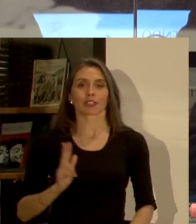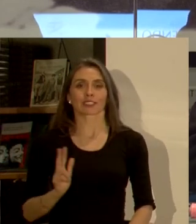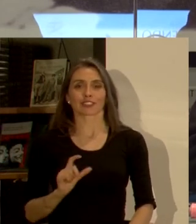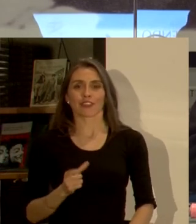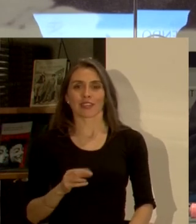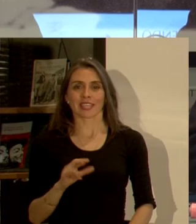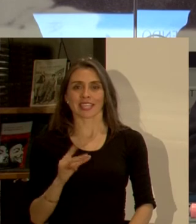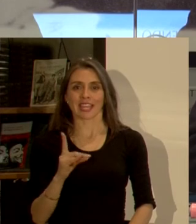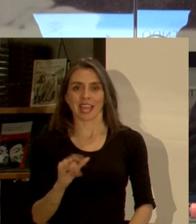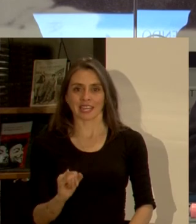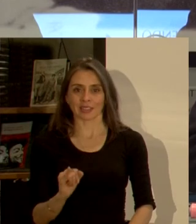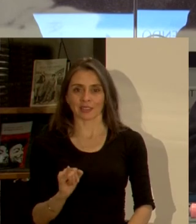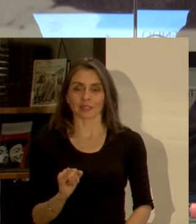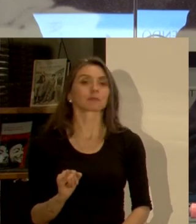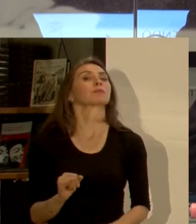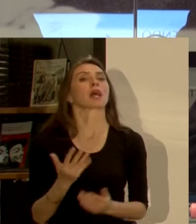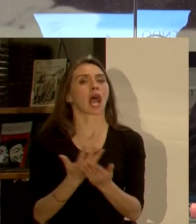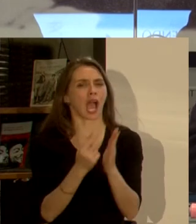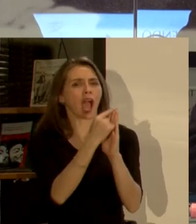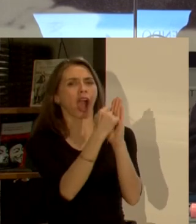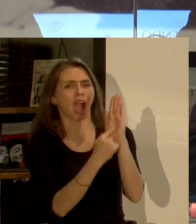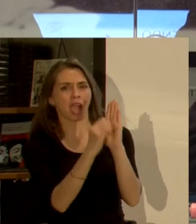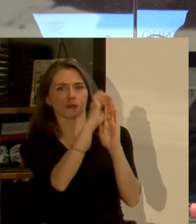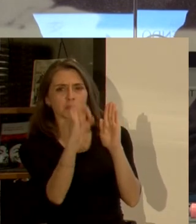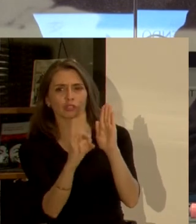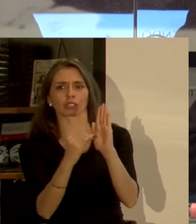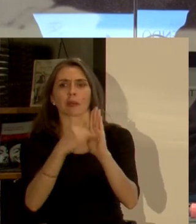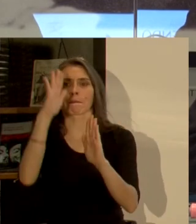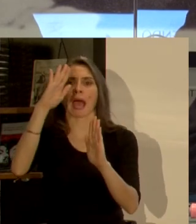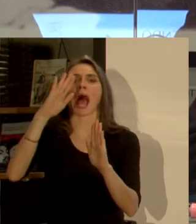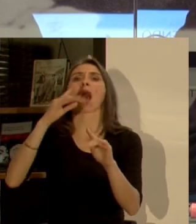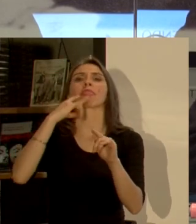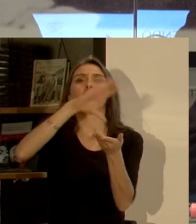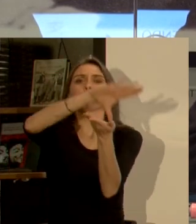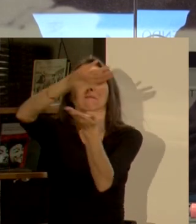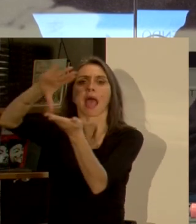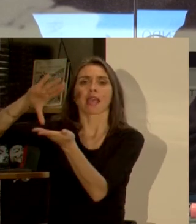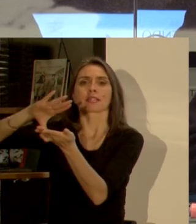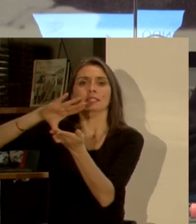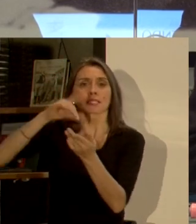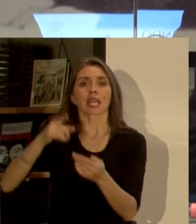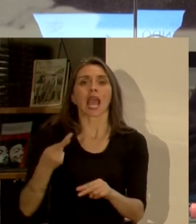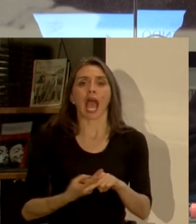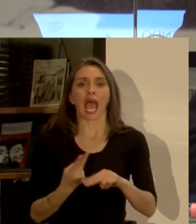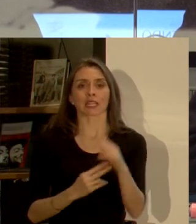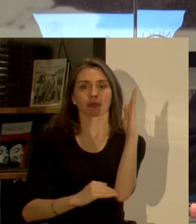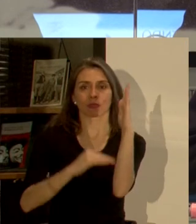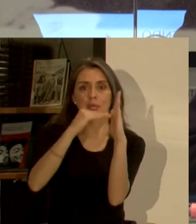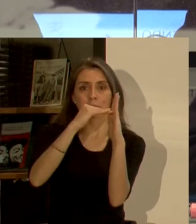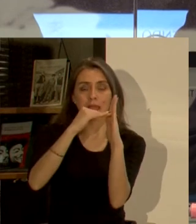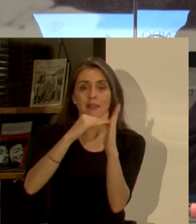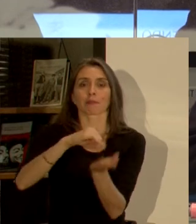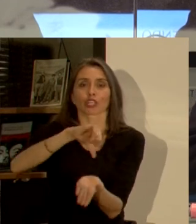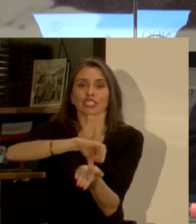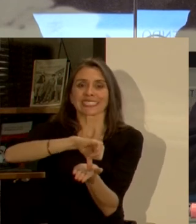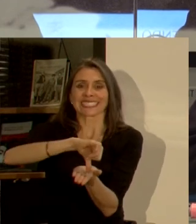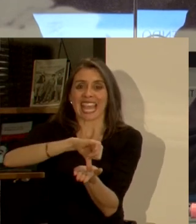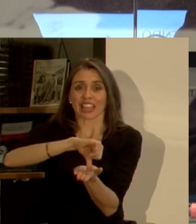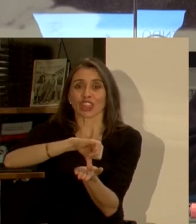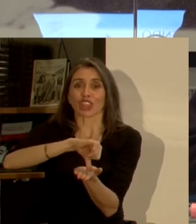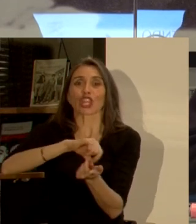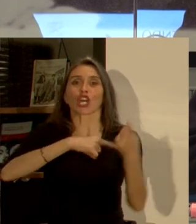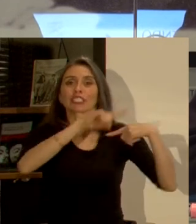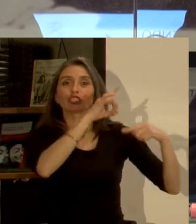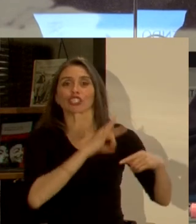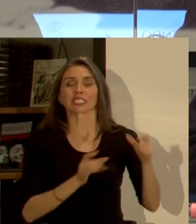Girardi que tenemos indicadores sobre la media él pone como ejemplo que arrendar un departamento en el centro histórico de Santiago es más